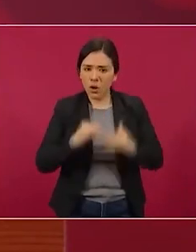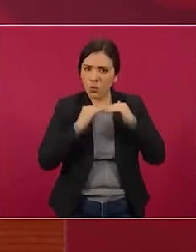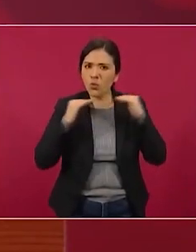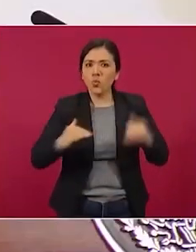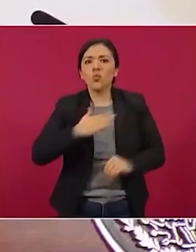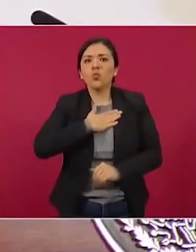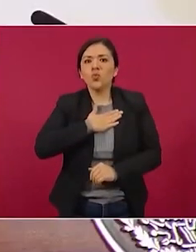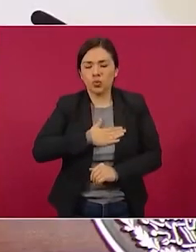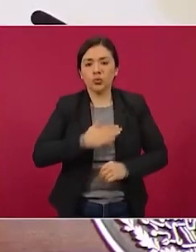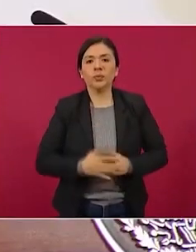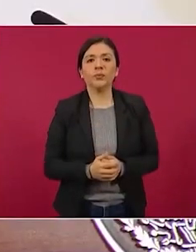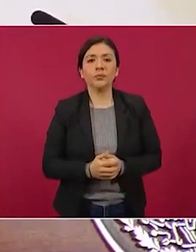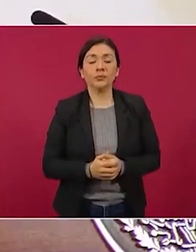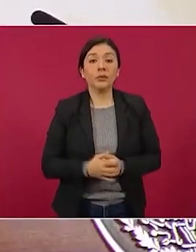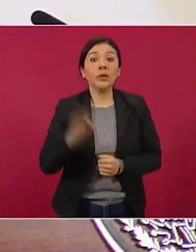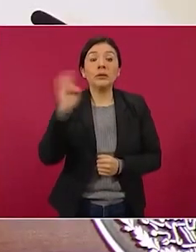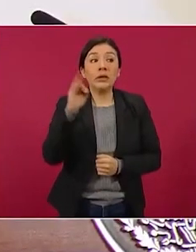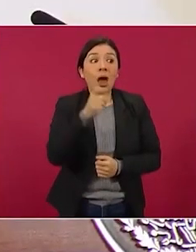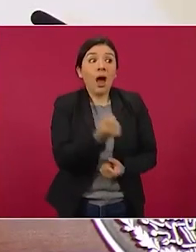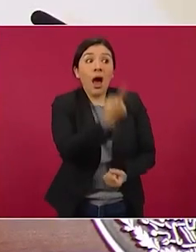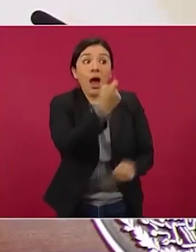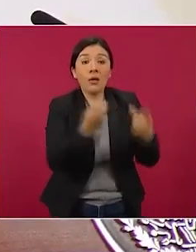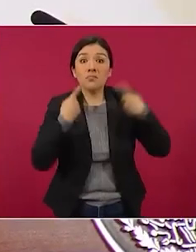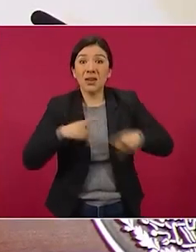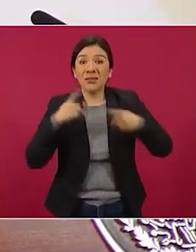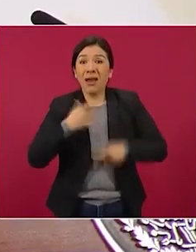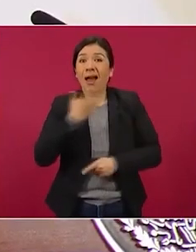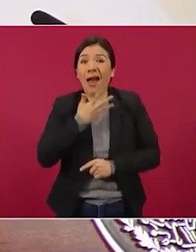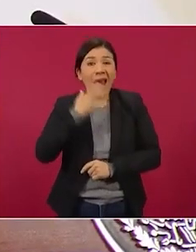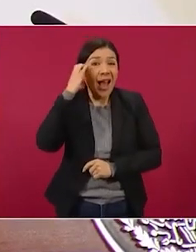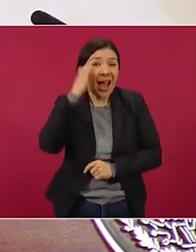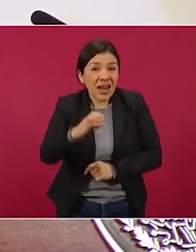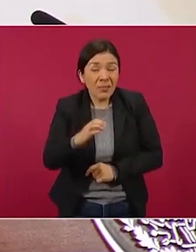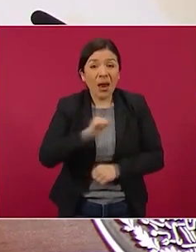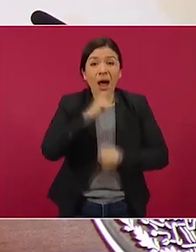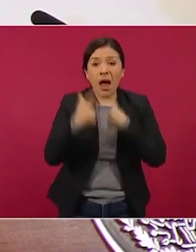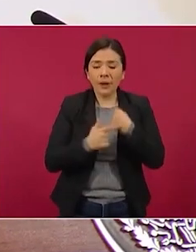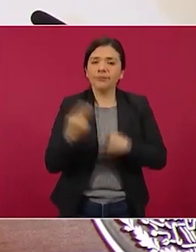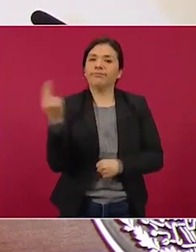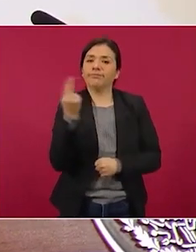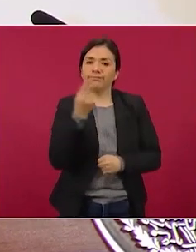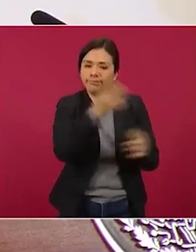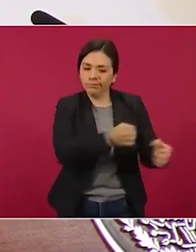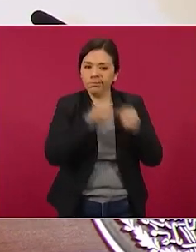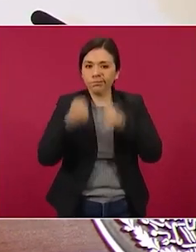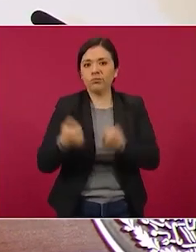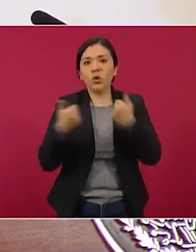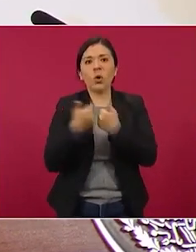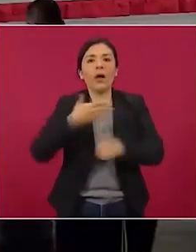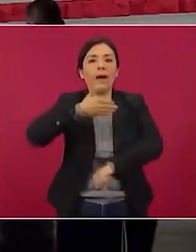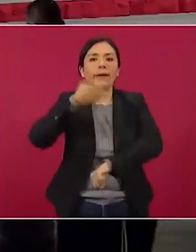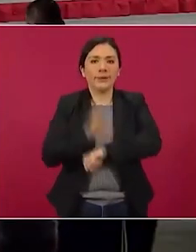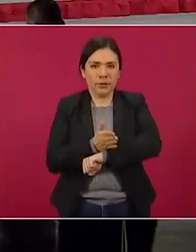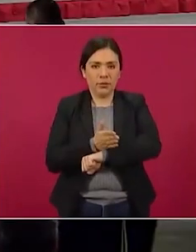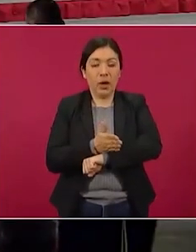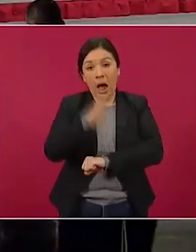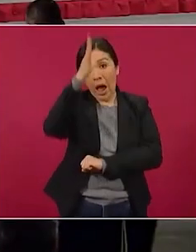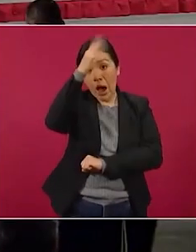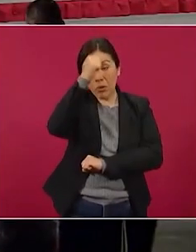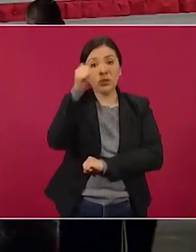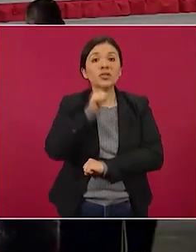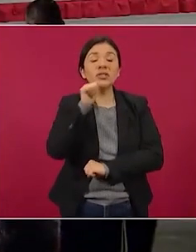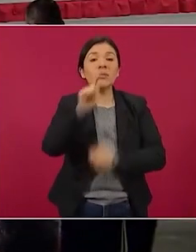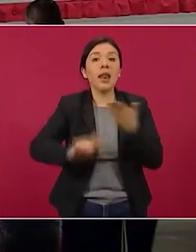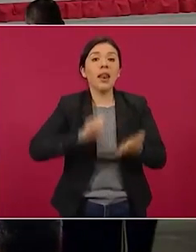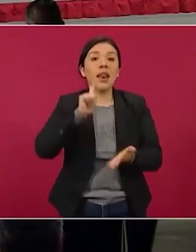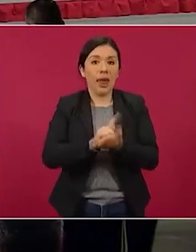cometido un ilícito sean sancionados, siguiendo el principio de legalidad.